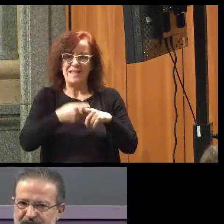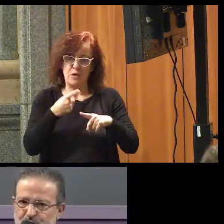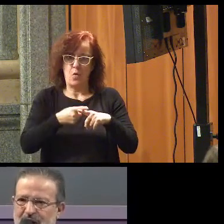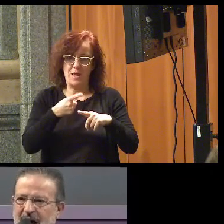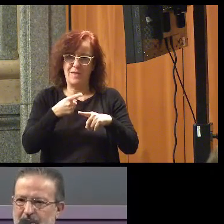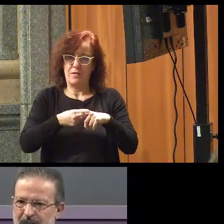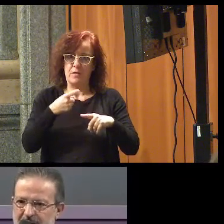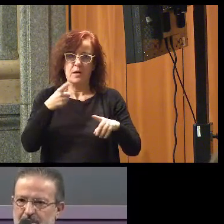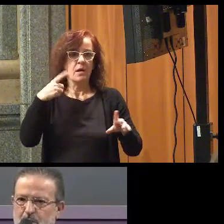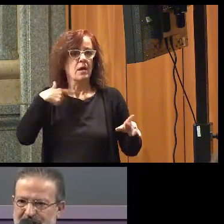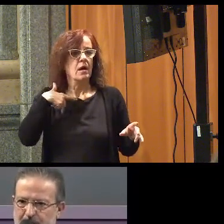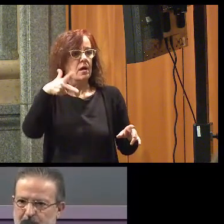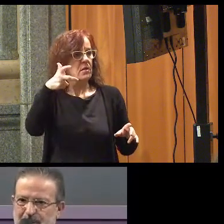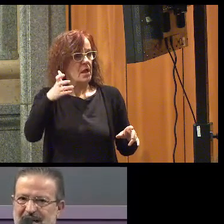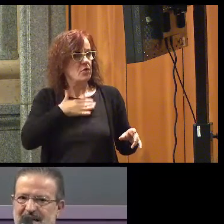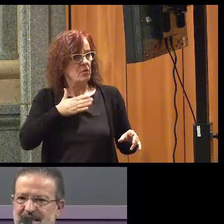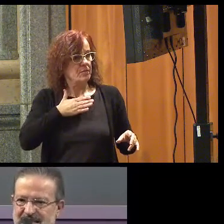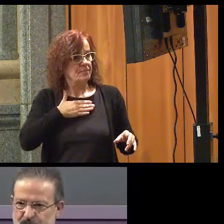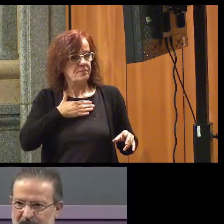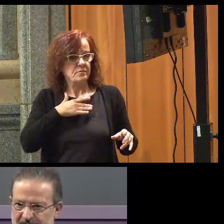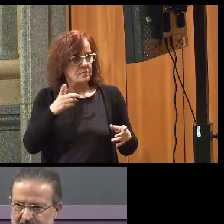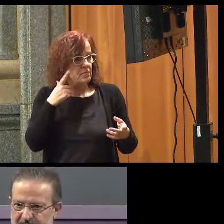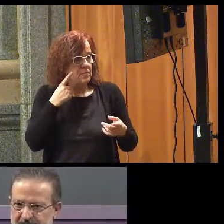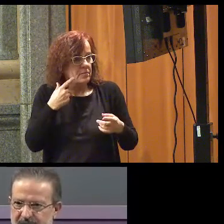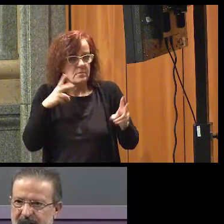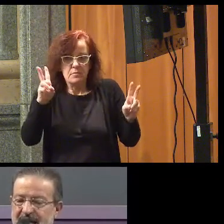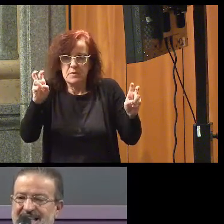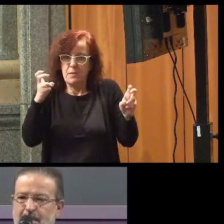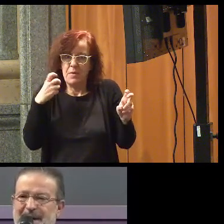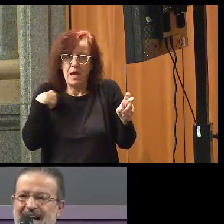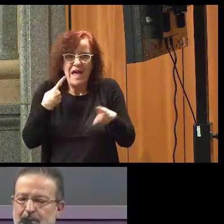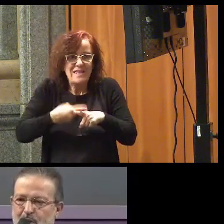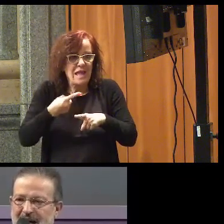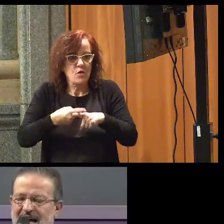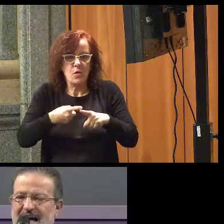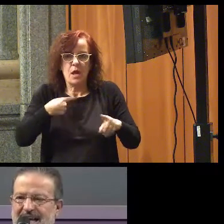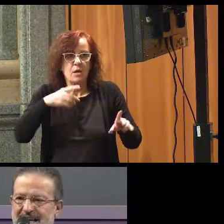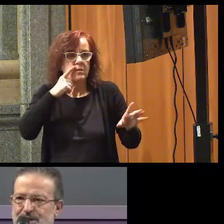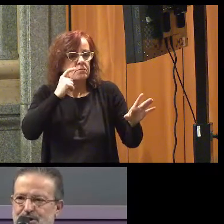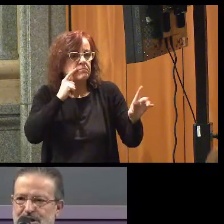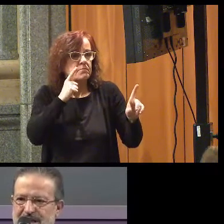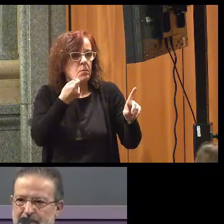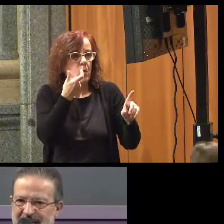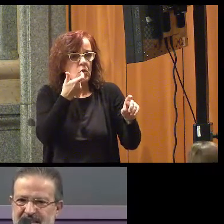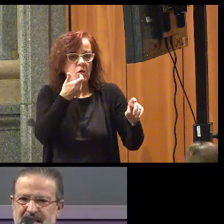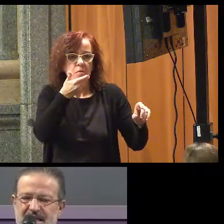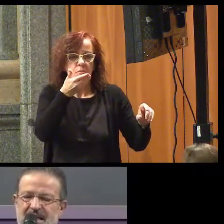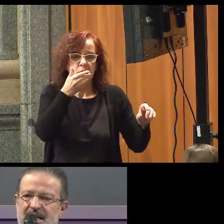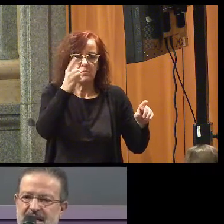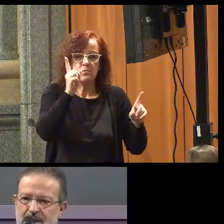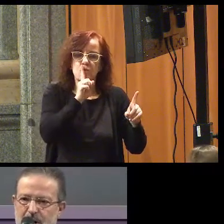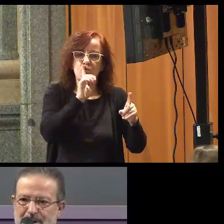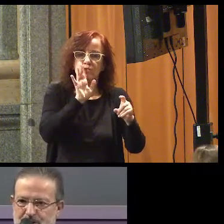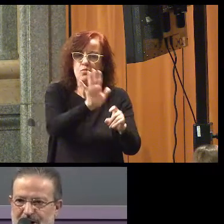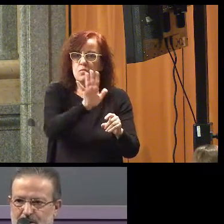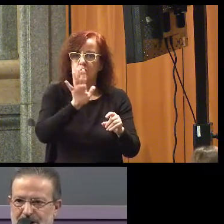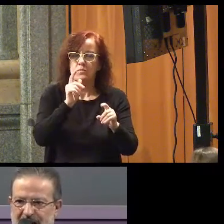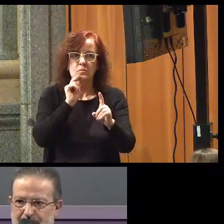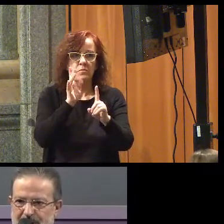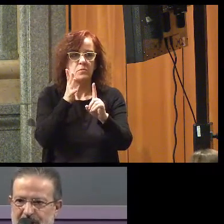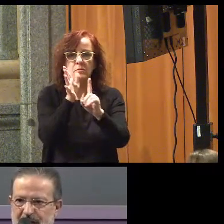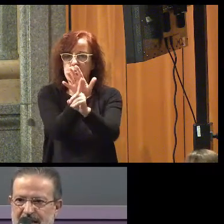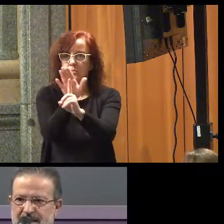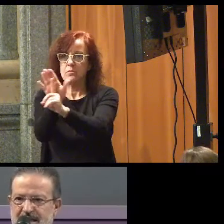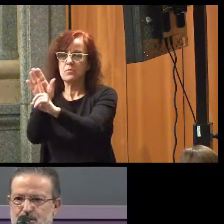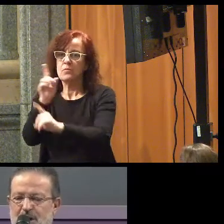El derecho a vivir vuestra propia sexualidad. El tapar en la boca aquellos que piensan que una persona con